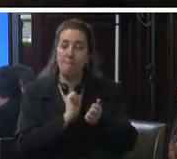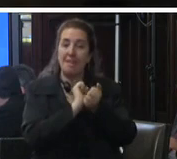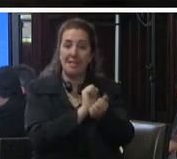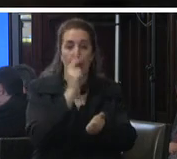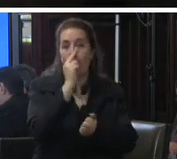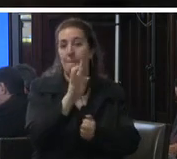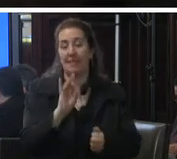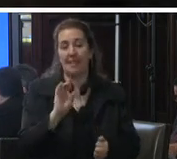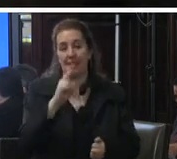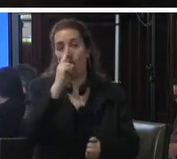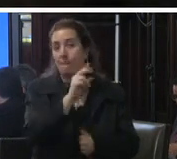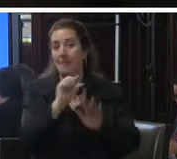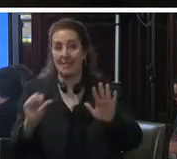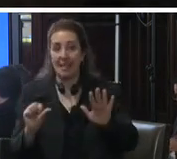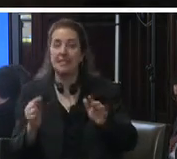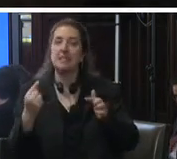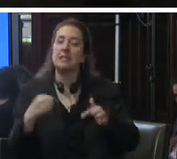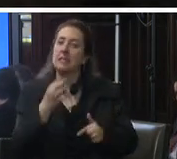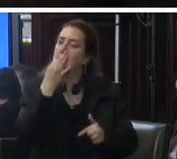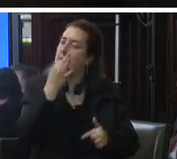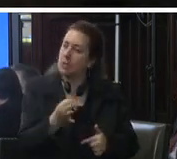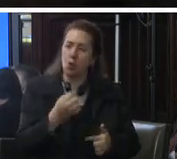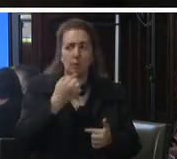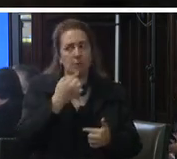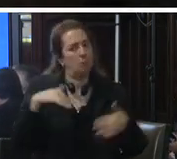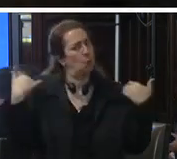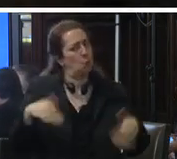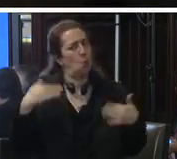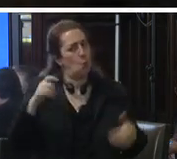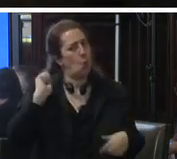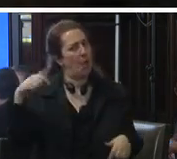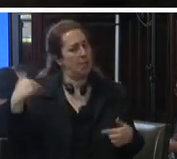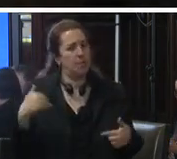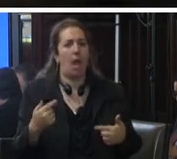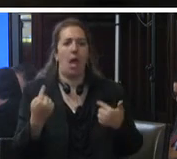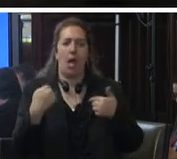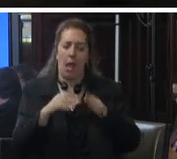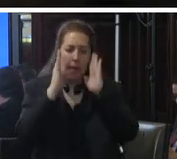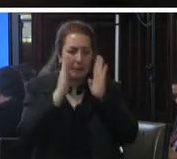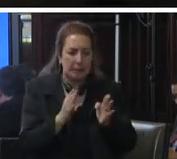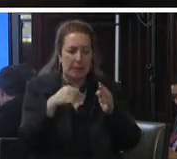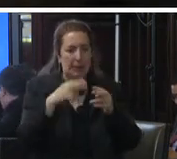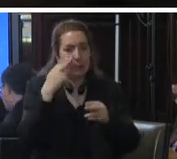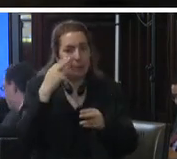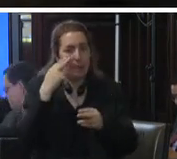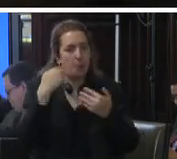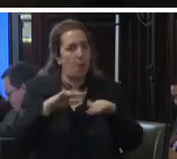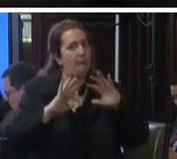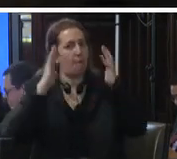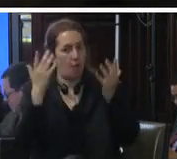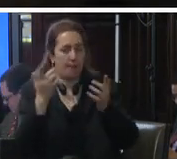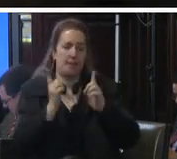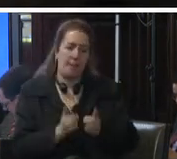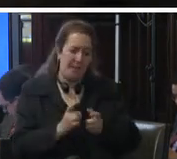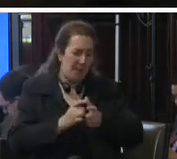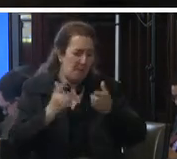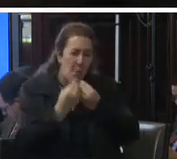y ha enfatizado en señalar la urgencia de atender problema problemáticas dentro de los centros de reinserción como la sobrepoblación